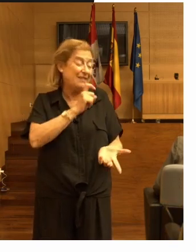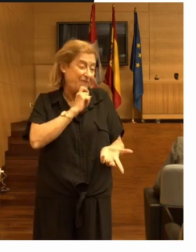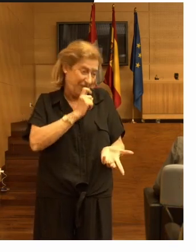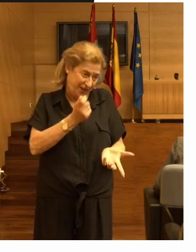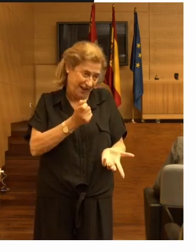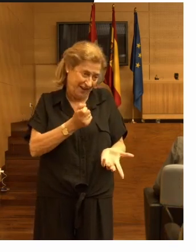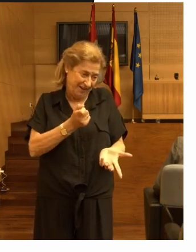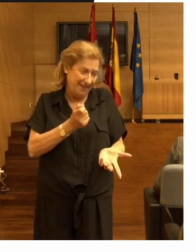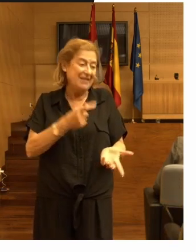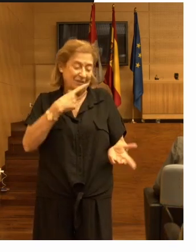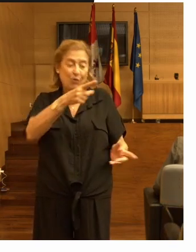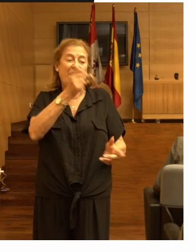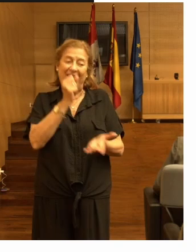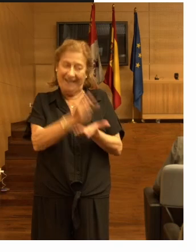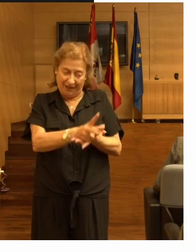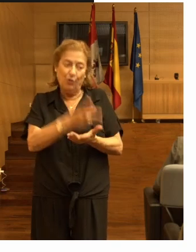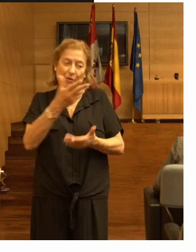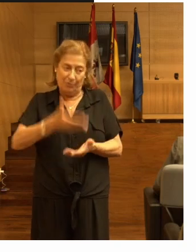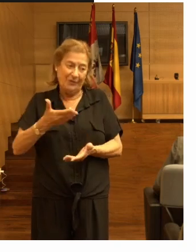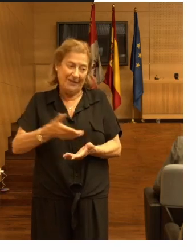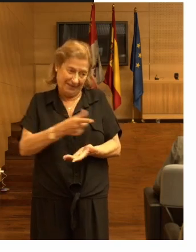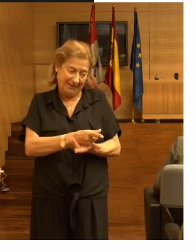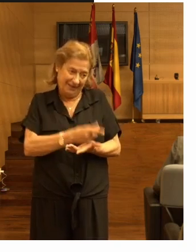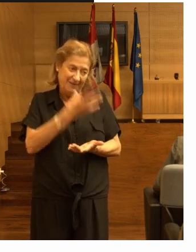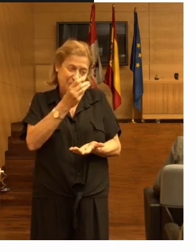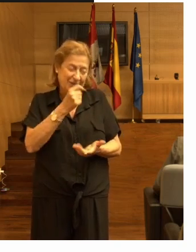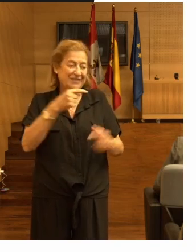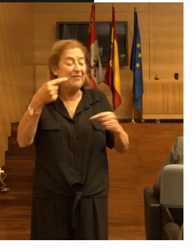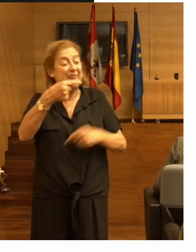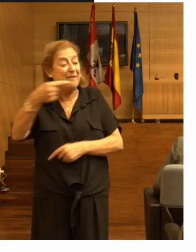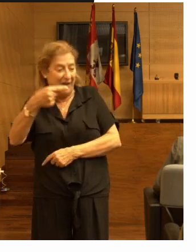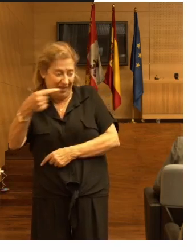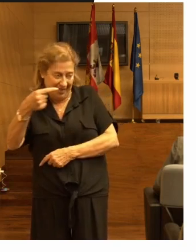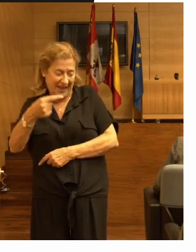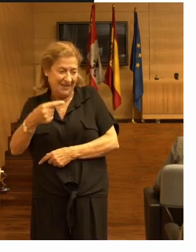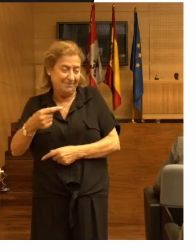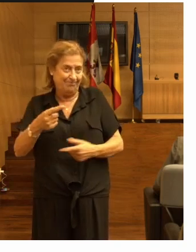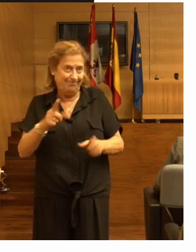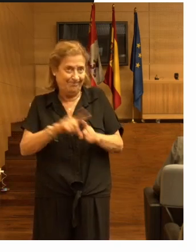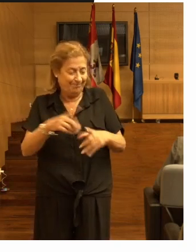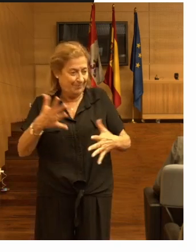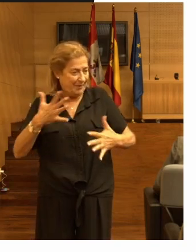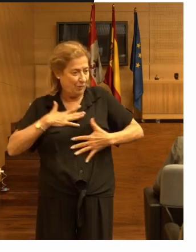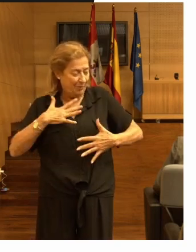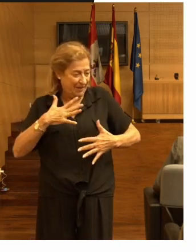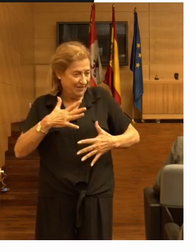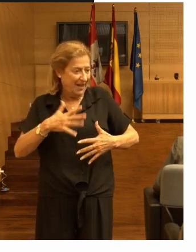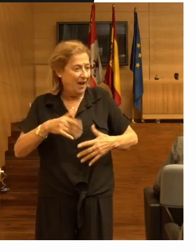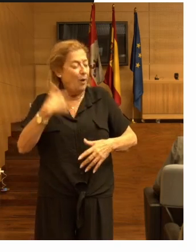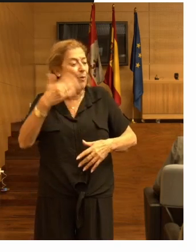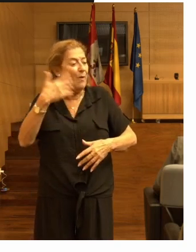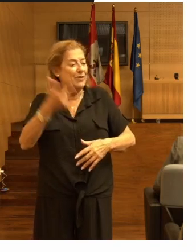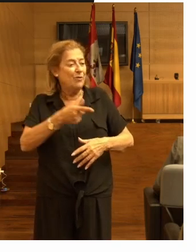retos que tenemos hay muchísimas diferencias sorprendentes en cuanto al